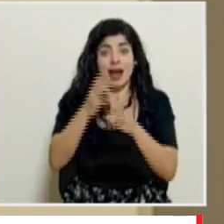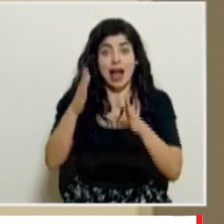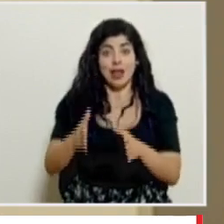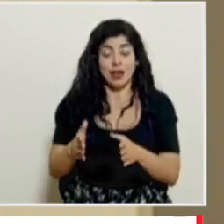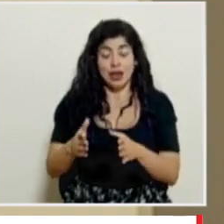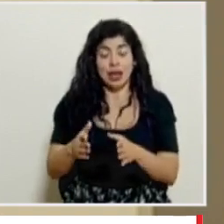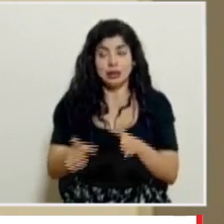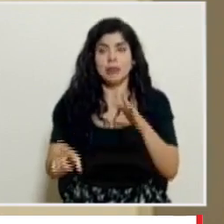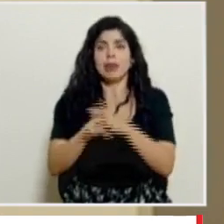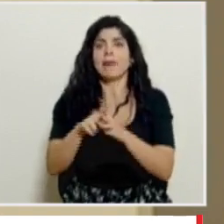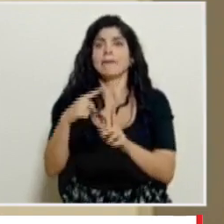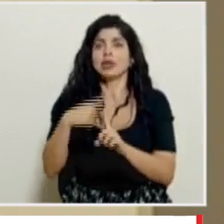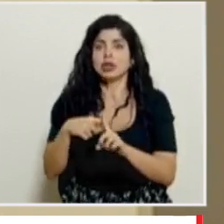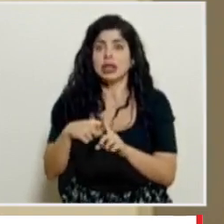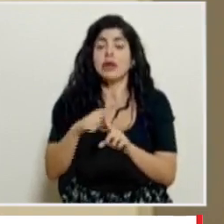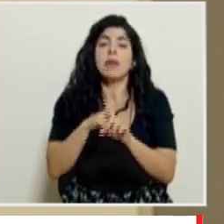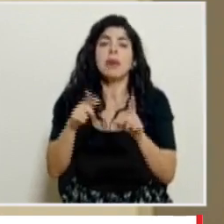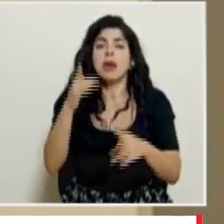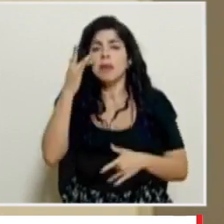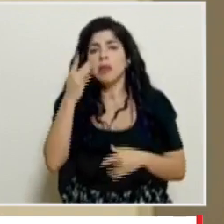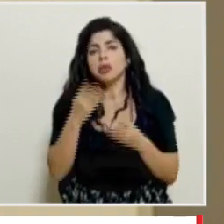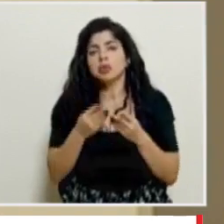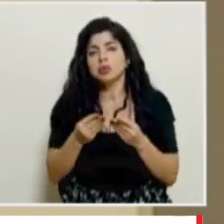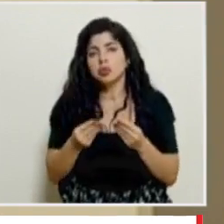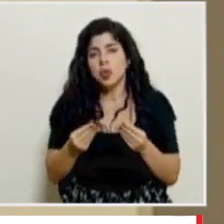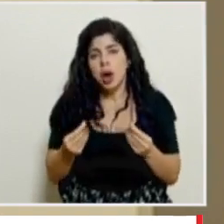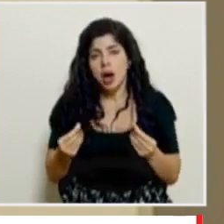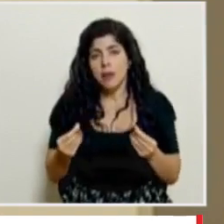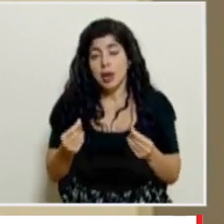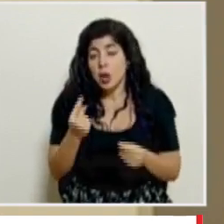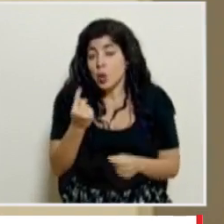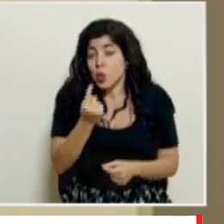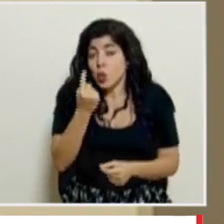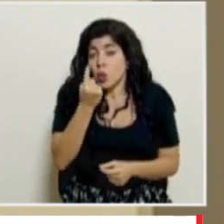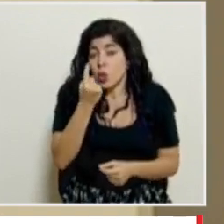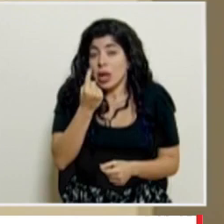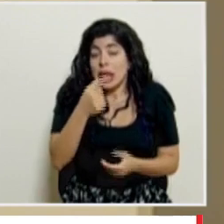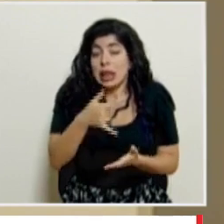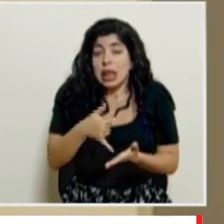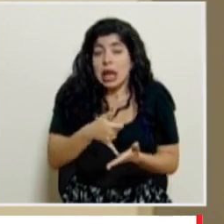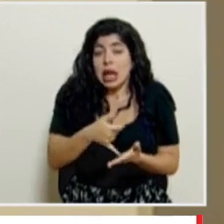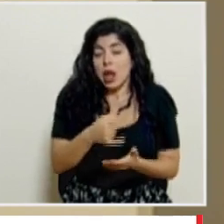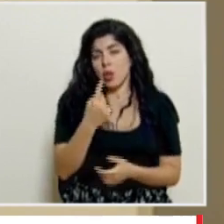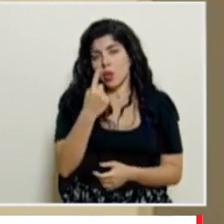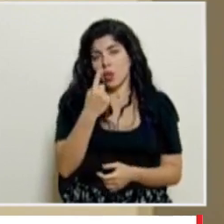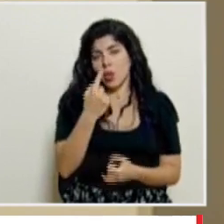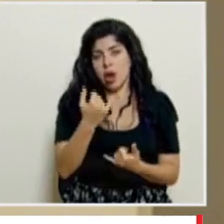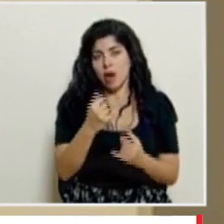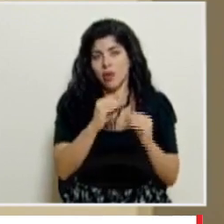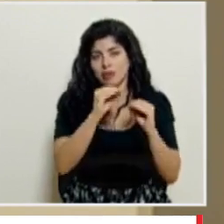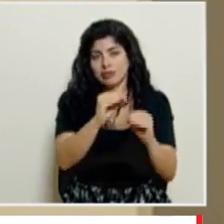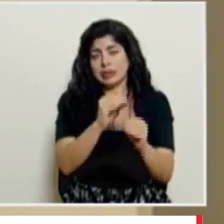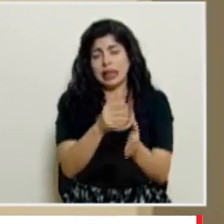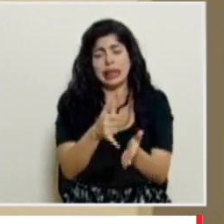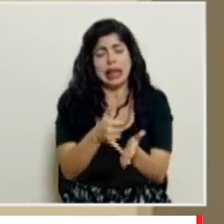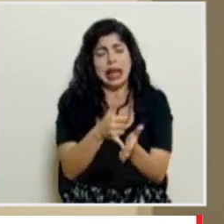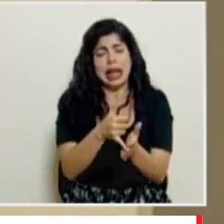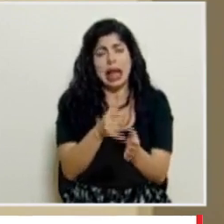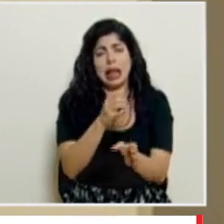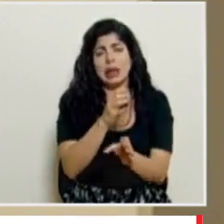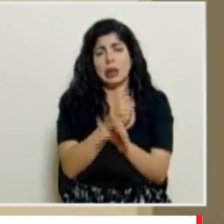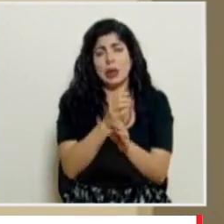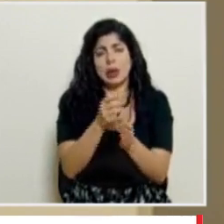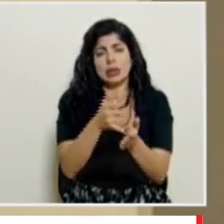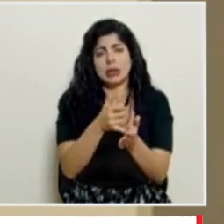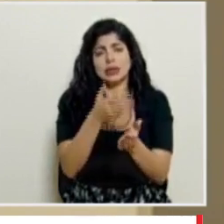positivos gracias a Dios han dado positivos leves por el momento el único que tenemos delicados es este funcionario que está internado en condición crítica en el Hospital